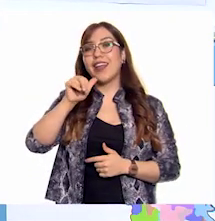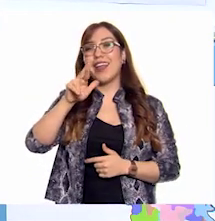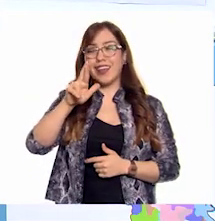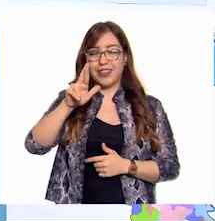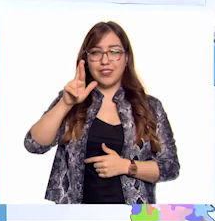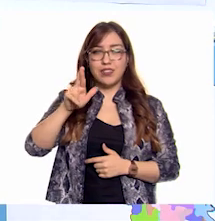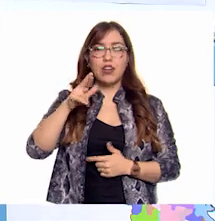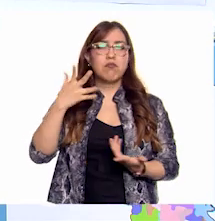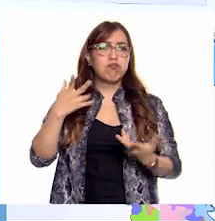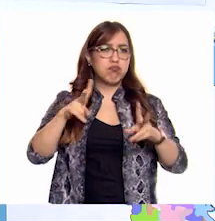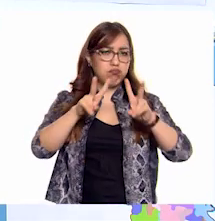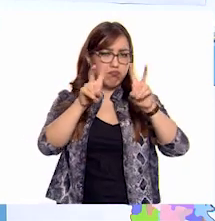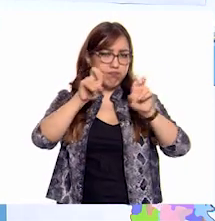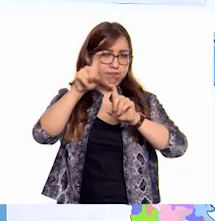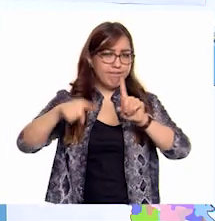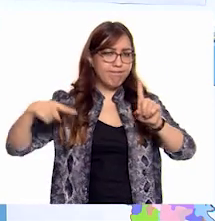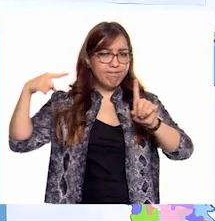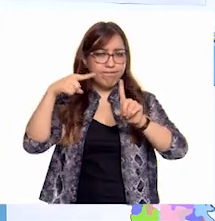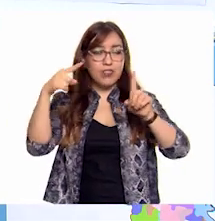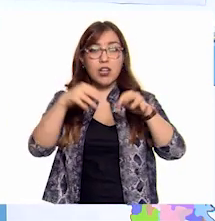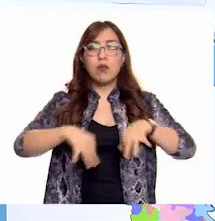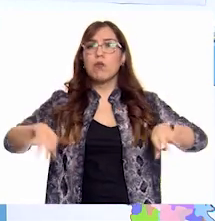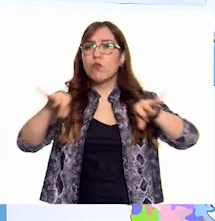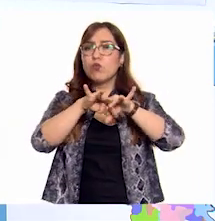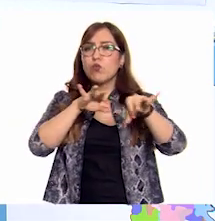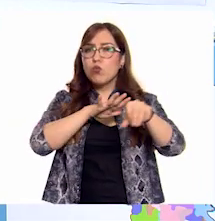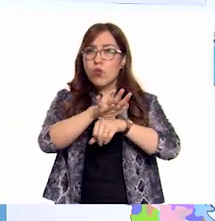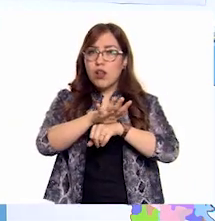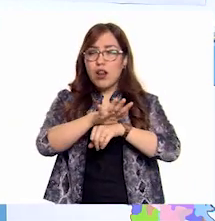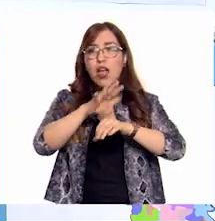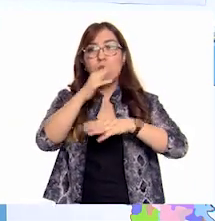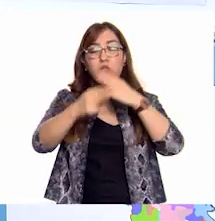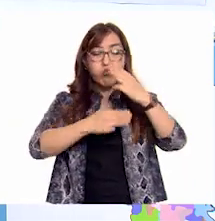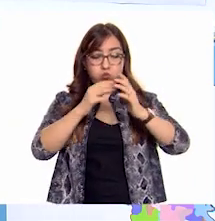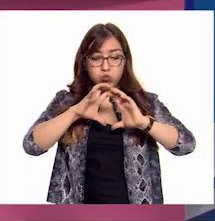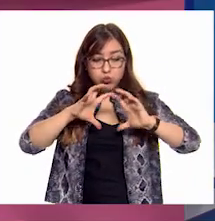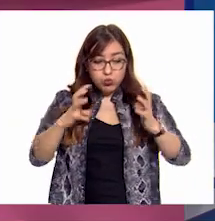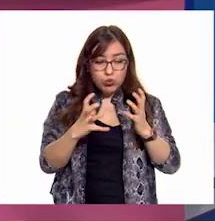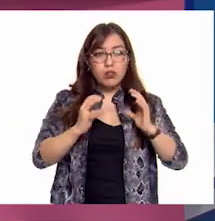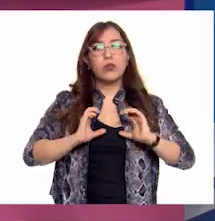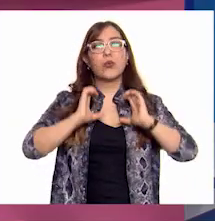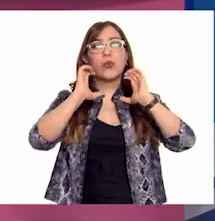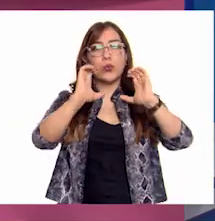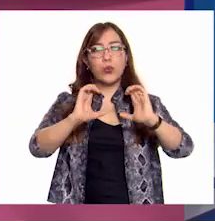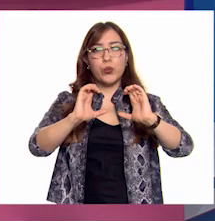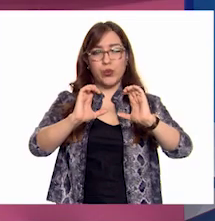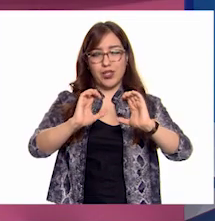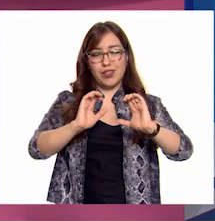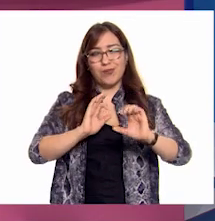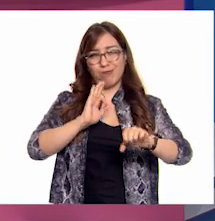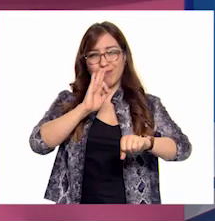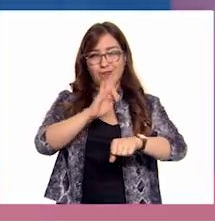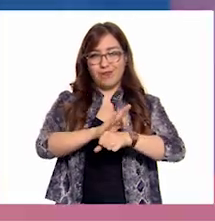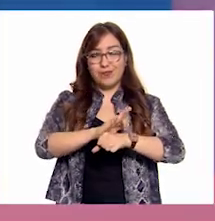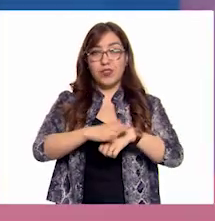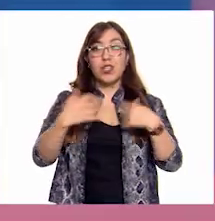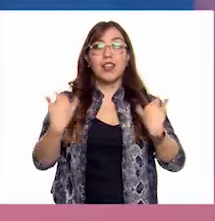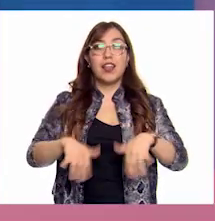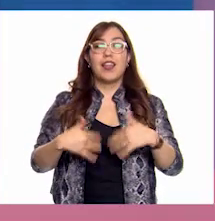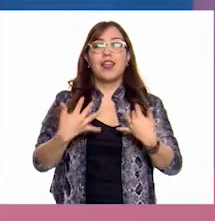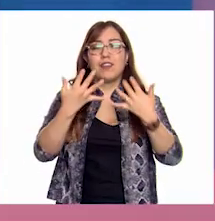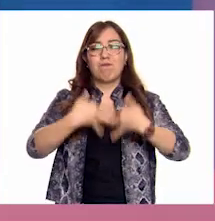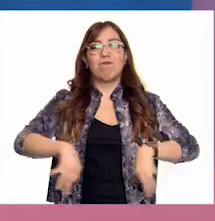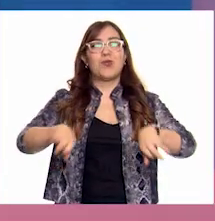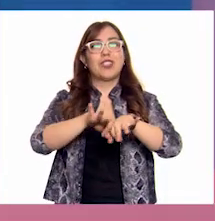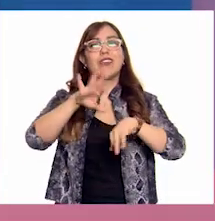importancia para la humanidad. Y este es el cuidado del medio ambiente. ¡Oh! ¡Que vivan los árboles! ¡Que mejoran el medio